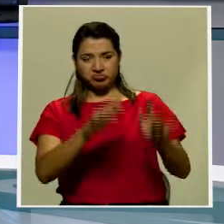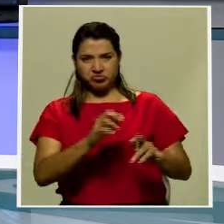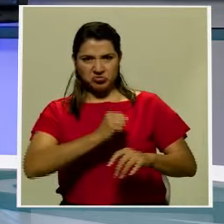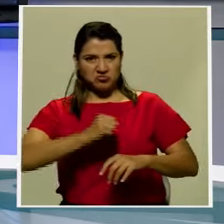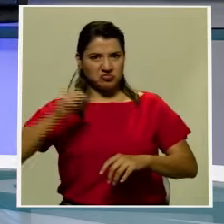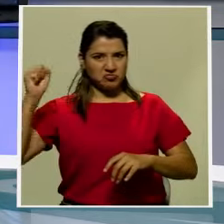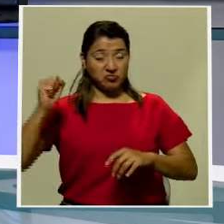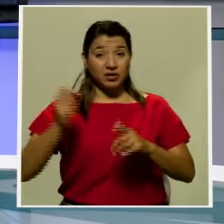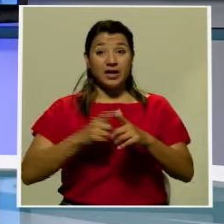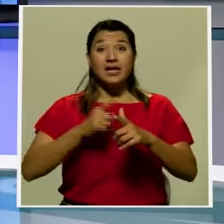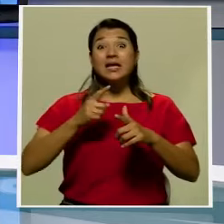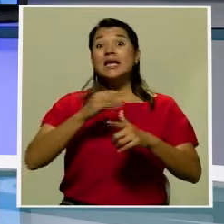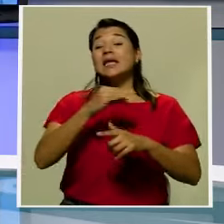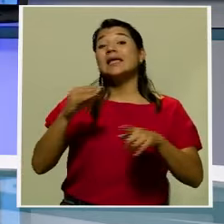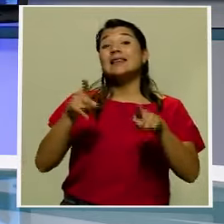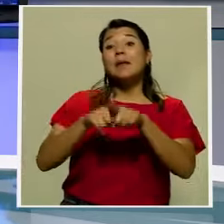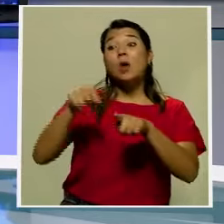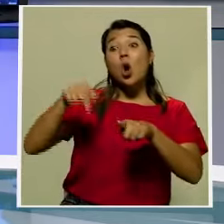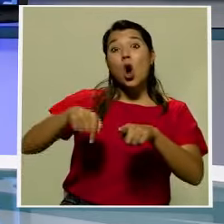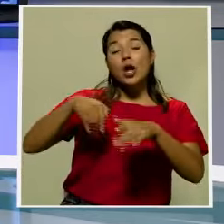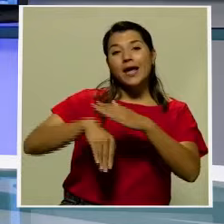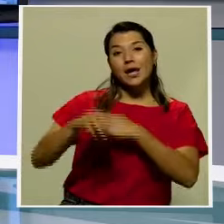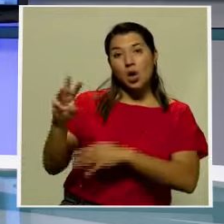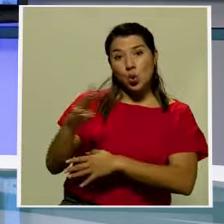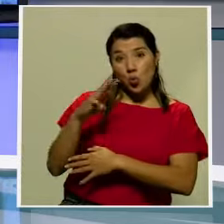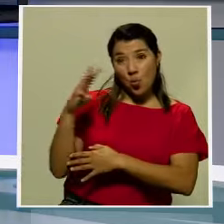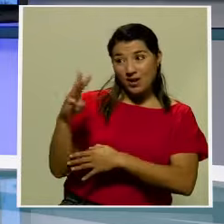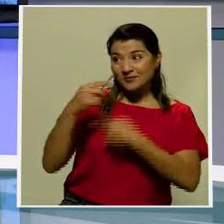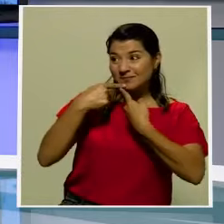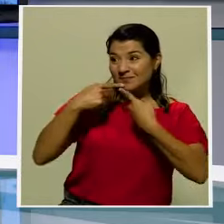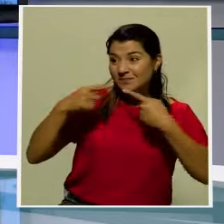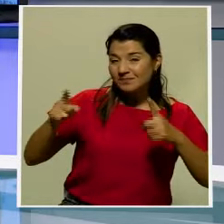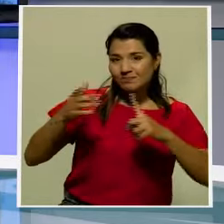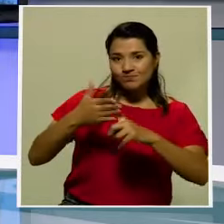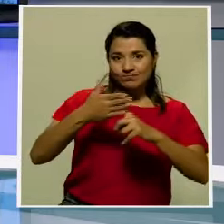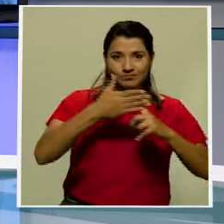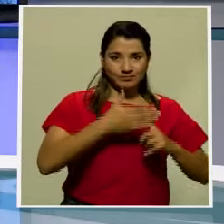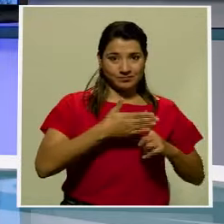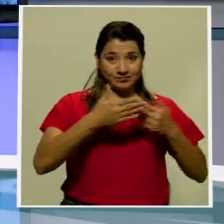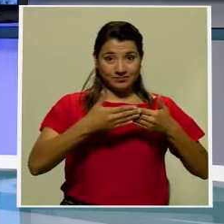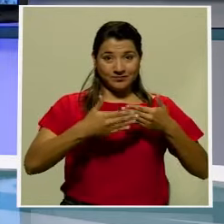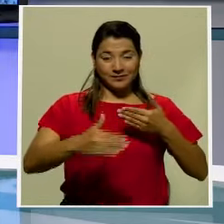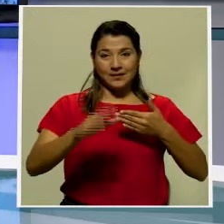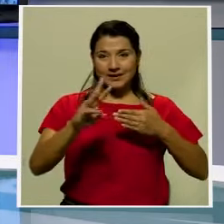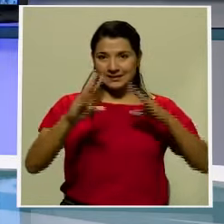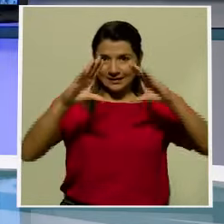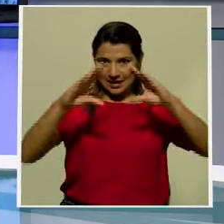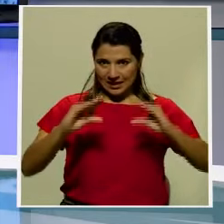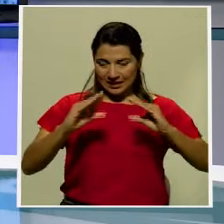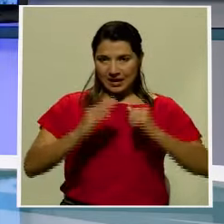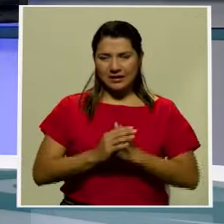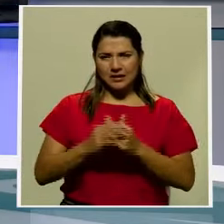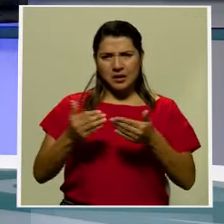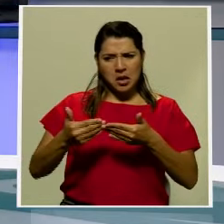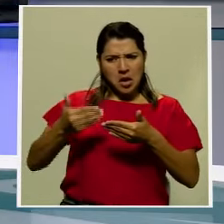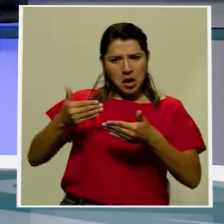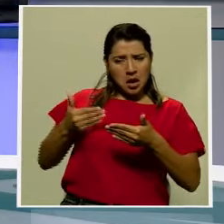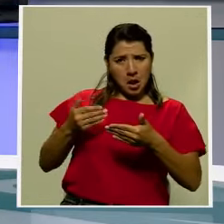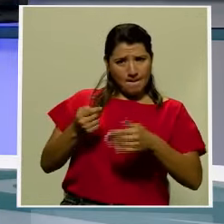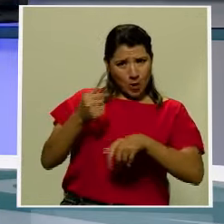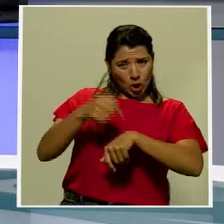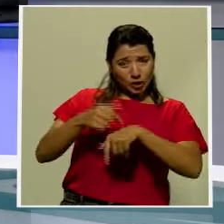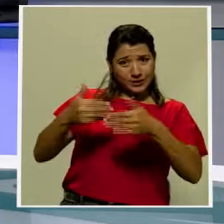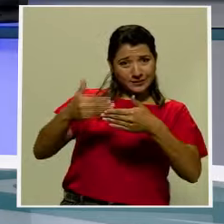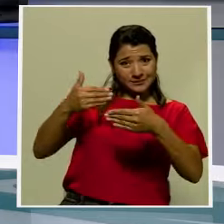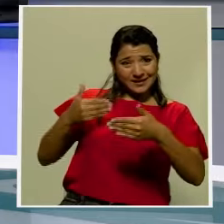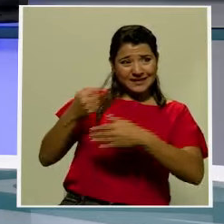el toque de queda en la capital a partir de las seis de la tarde. Hace unas horas se grabaron las imágenes